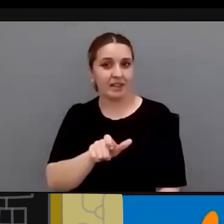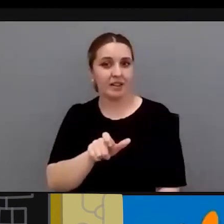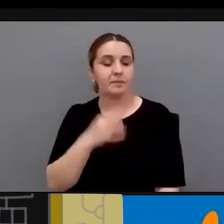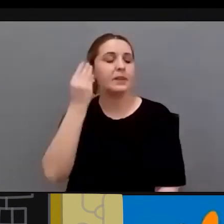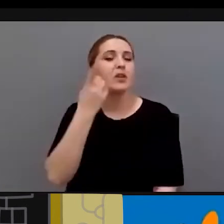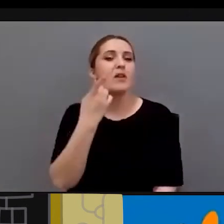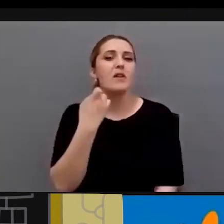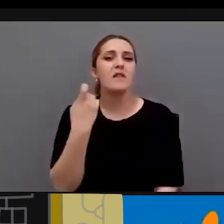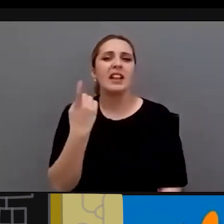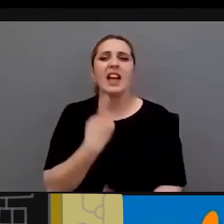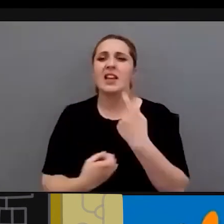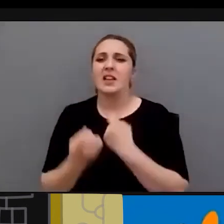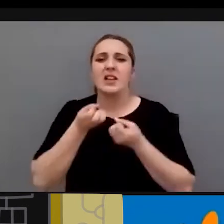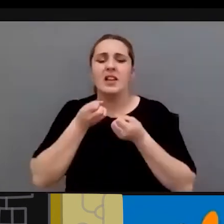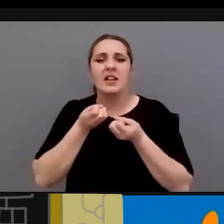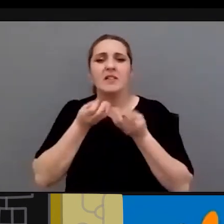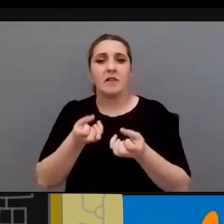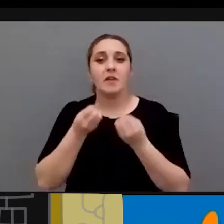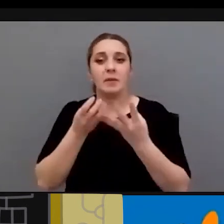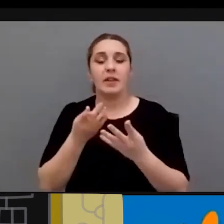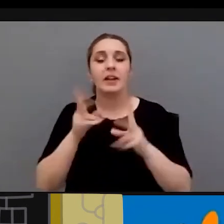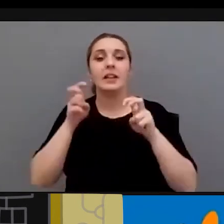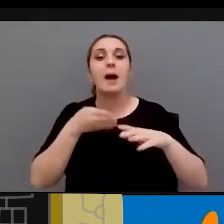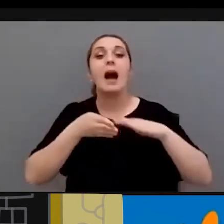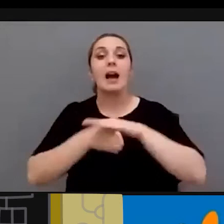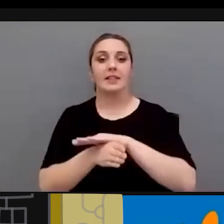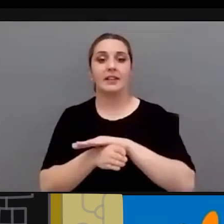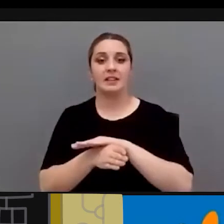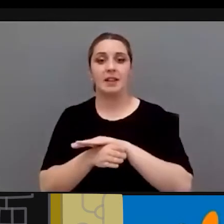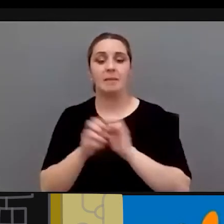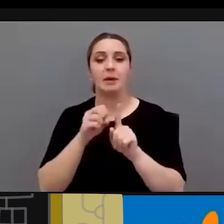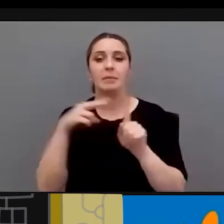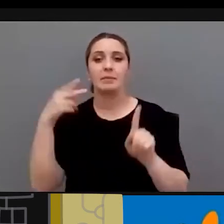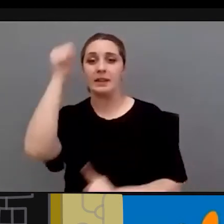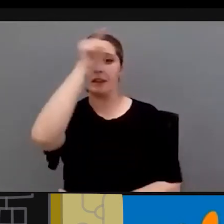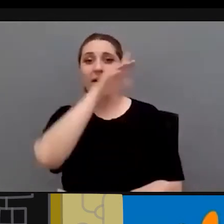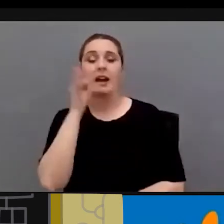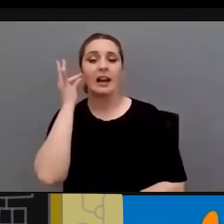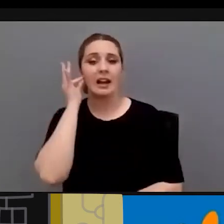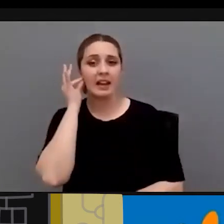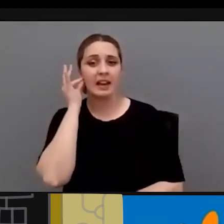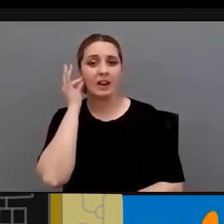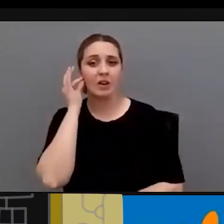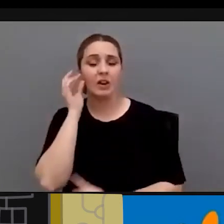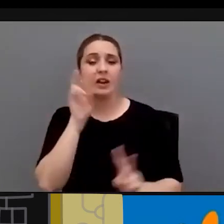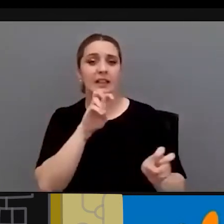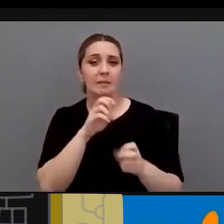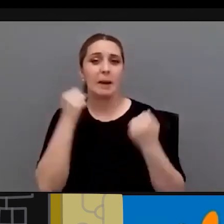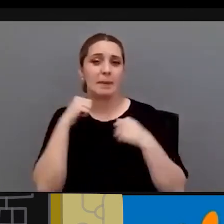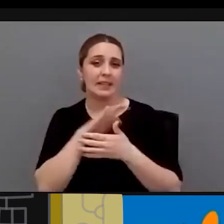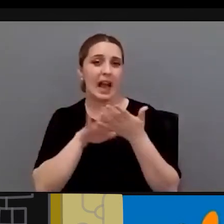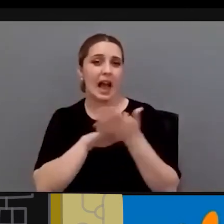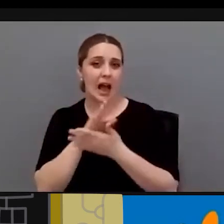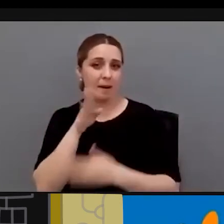falta de información en cómo poner en práctica la accesibilidad desde una perspectiva de género esas cuestiones prácticas que comentabas tú Cefa